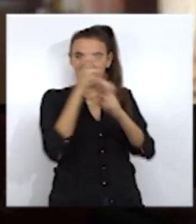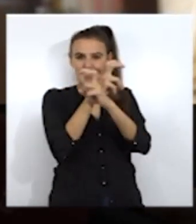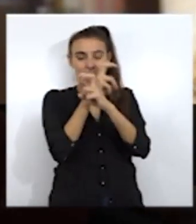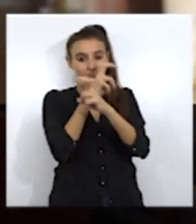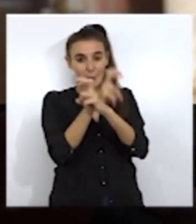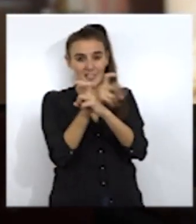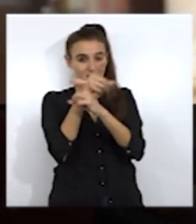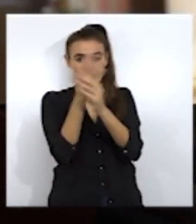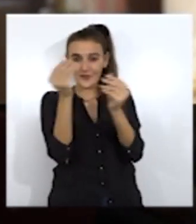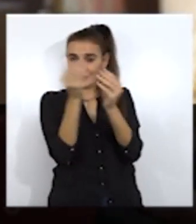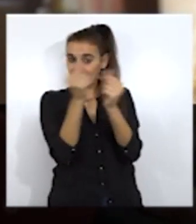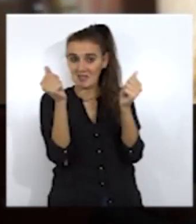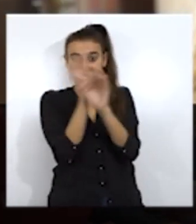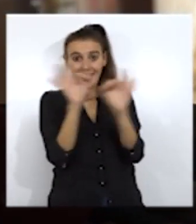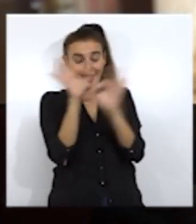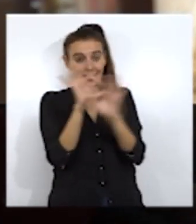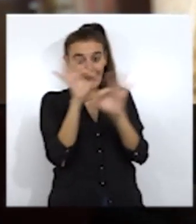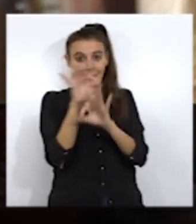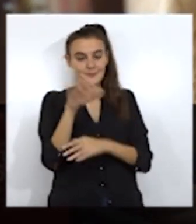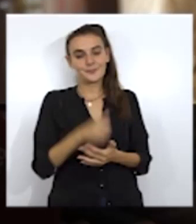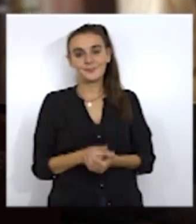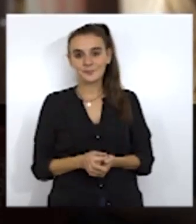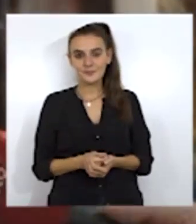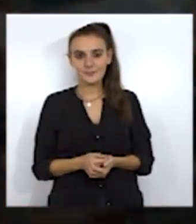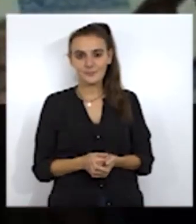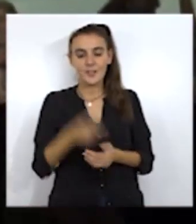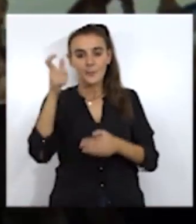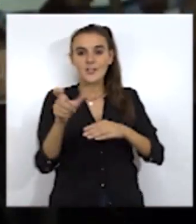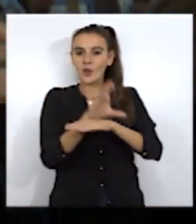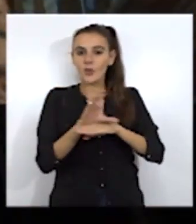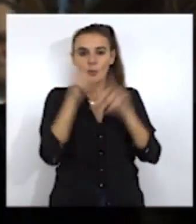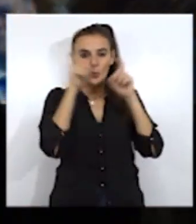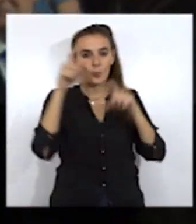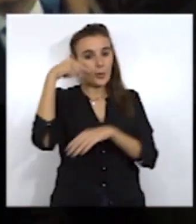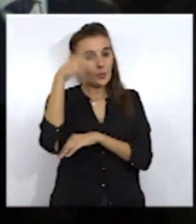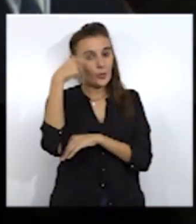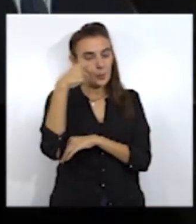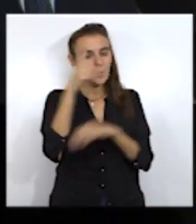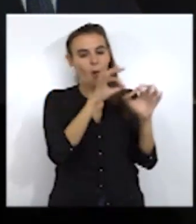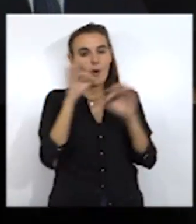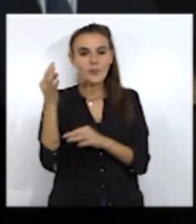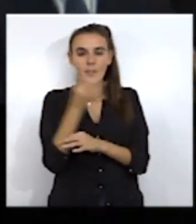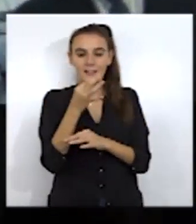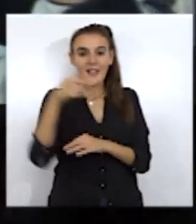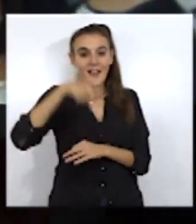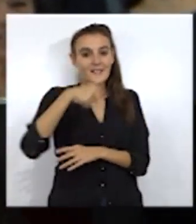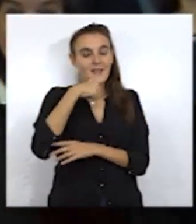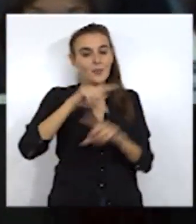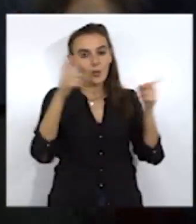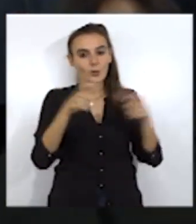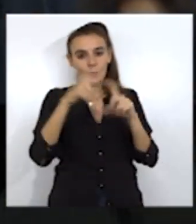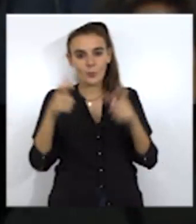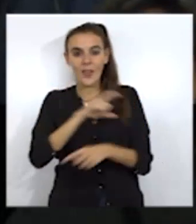amianto en principio no queda en ningún sitio. La Consejería de Educación y Cultura ha organizado en nuestra